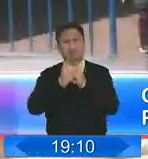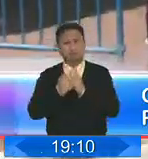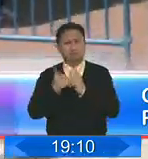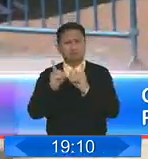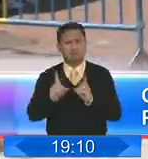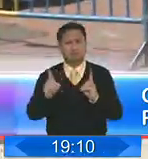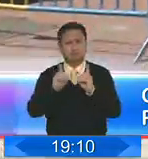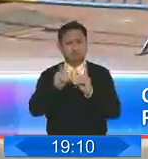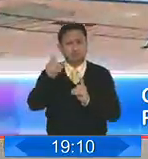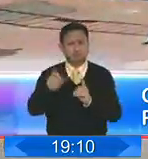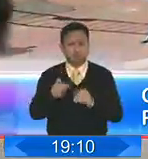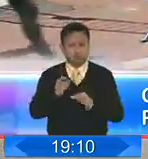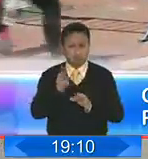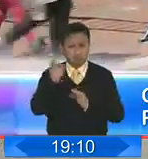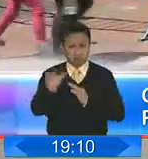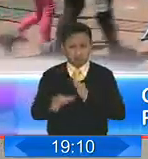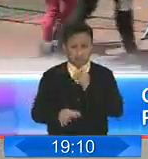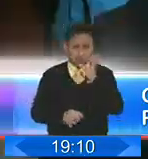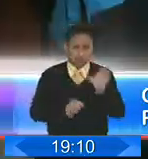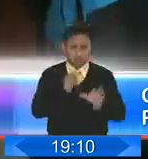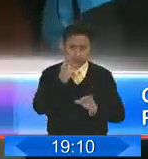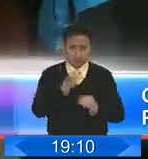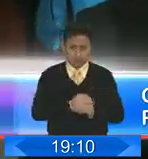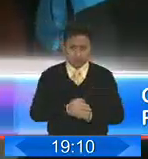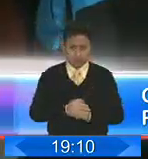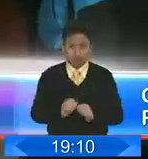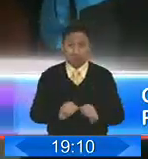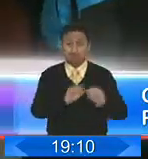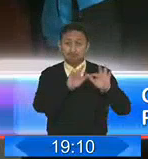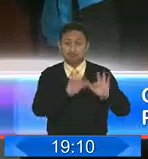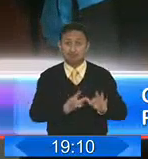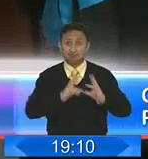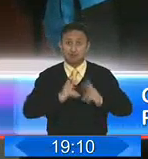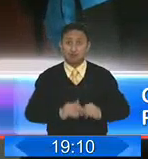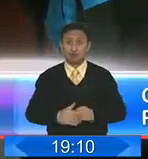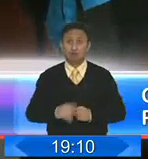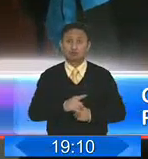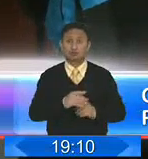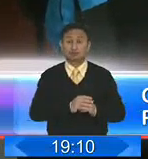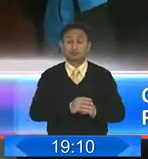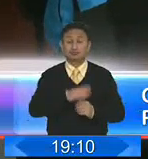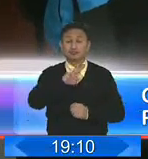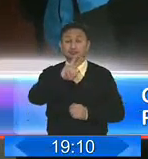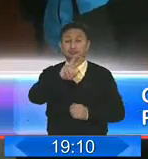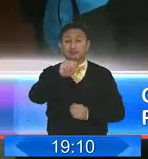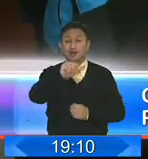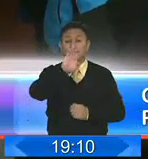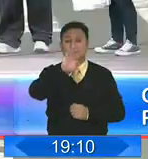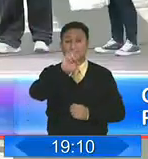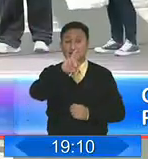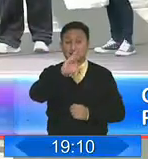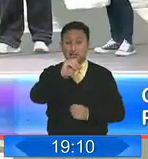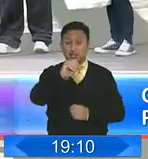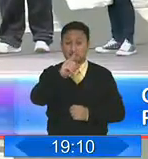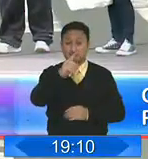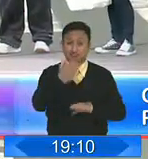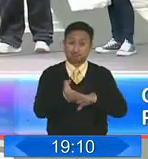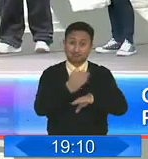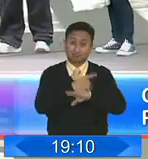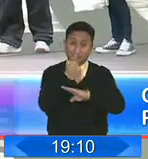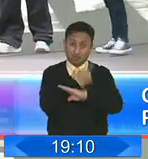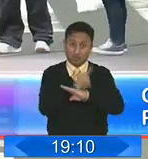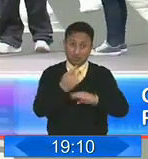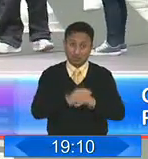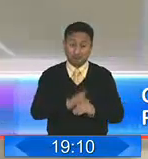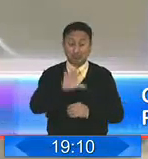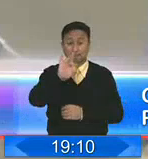en Quito. La Secretaría de Salud del Distrito Metropolitano, Jimena Barca, indica que en la última semana se registraron 845 nuevos